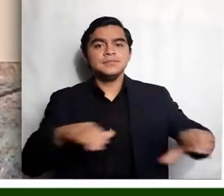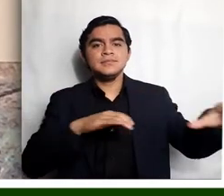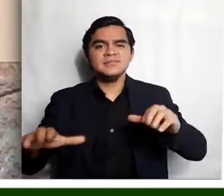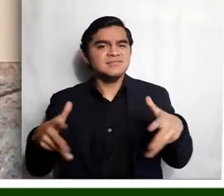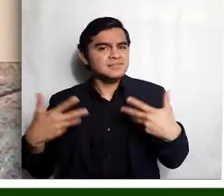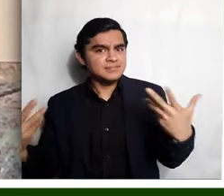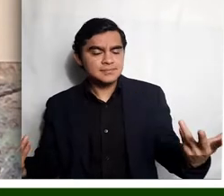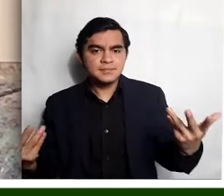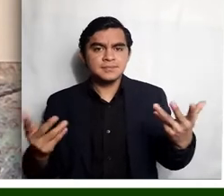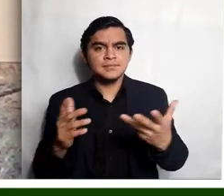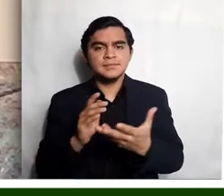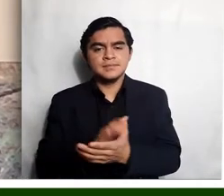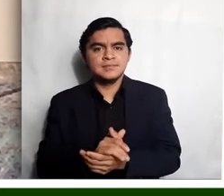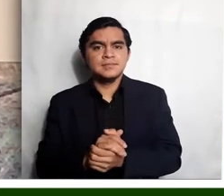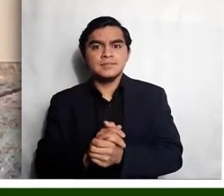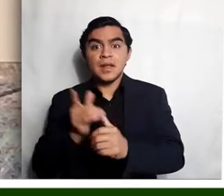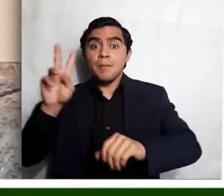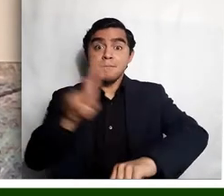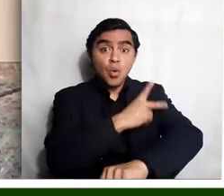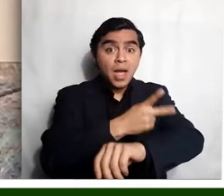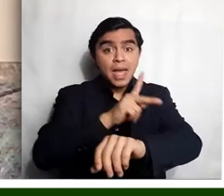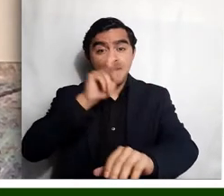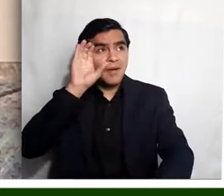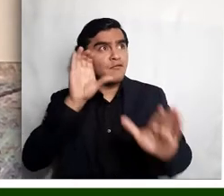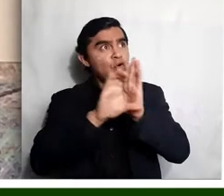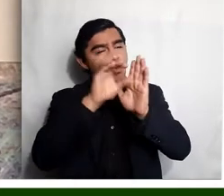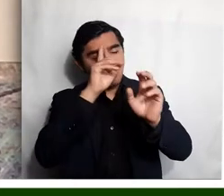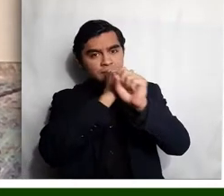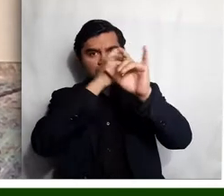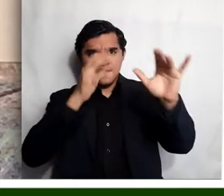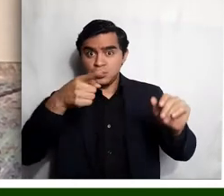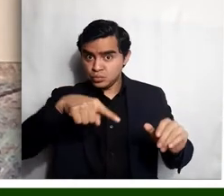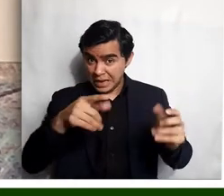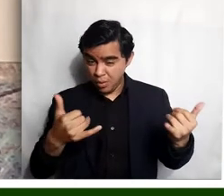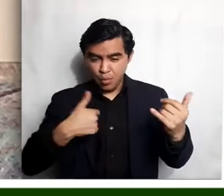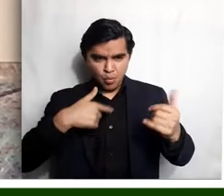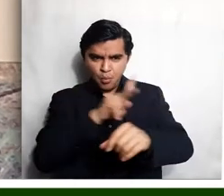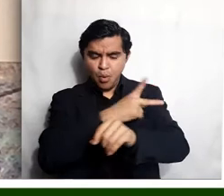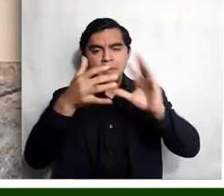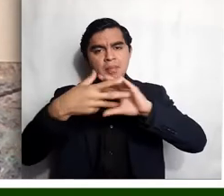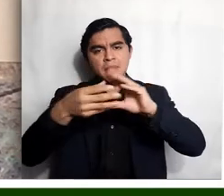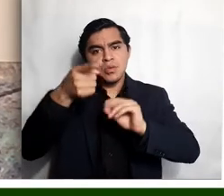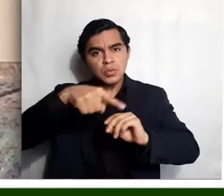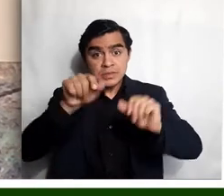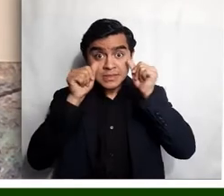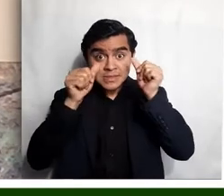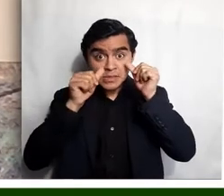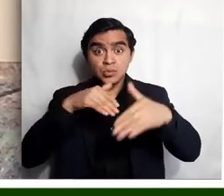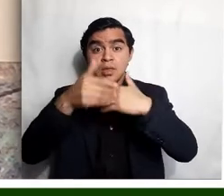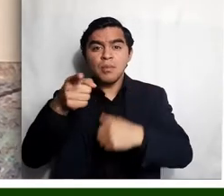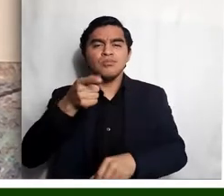aquellas imágenes que nos deja el poema. Voy a leer un poema. Escúchenlo cuidadosamente para que de acuerdo a aquellas cosas que